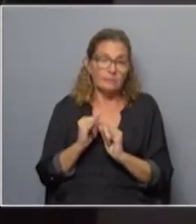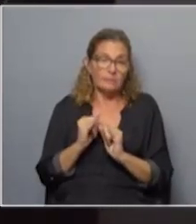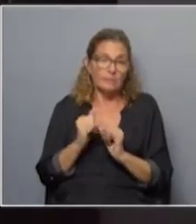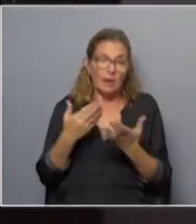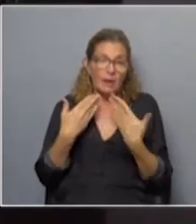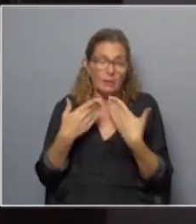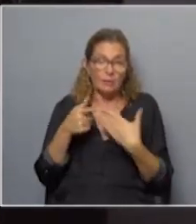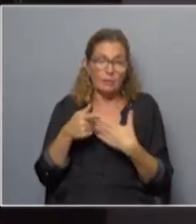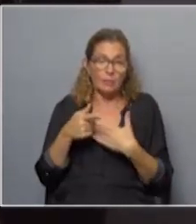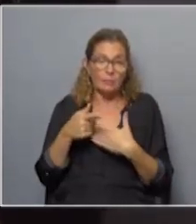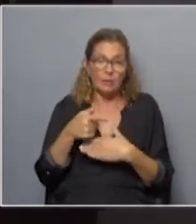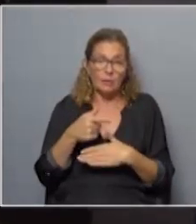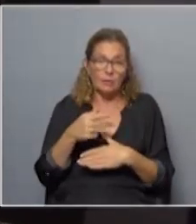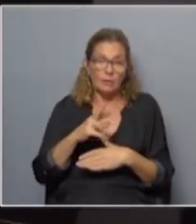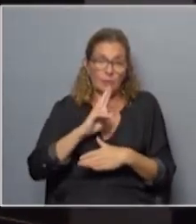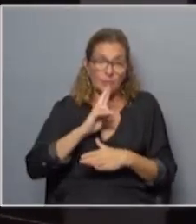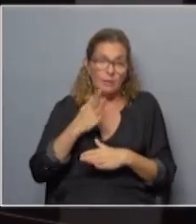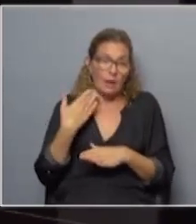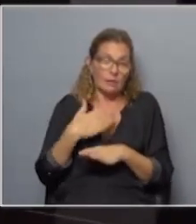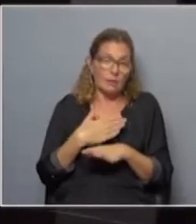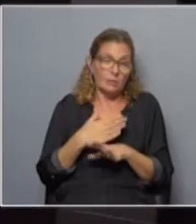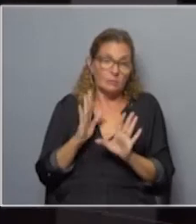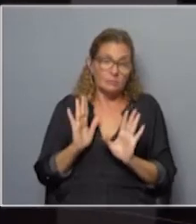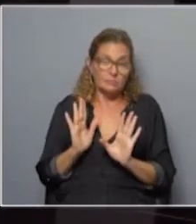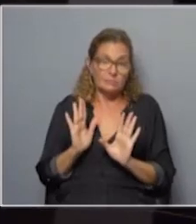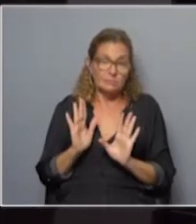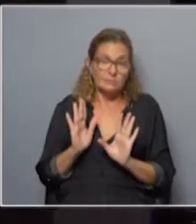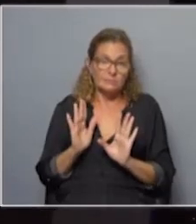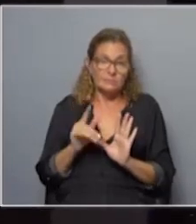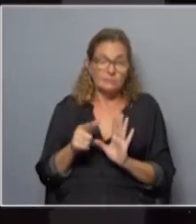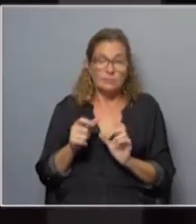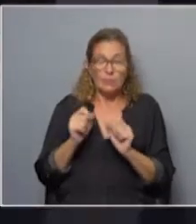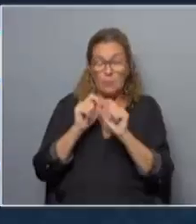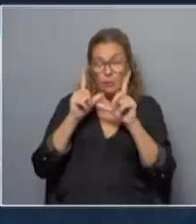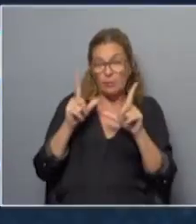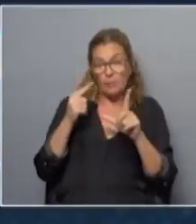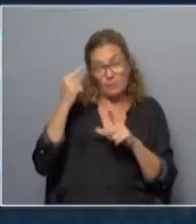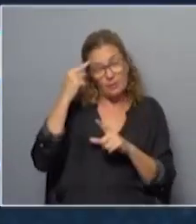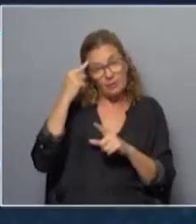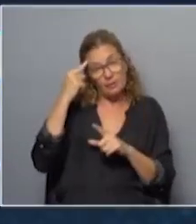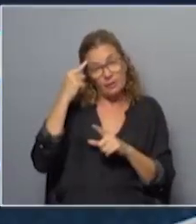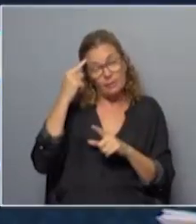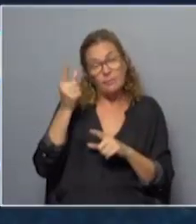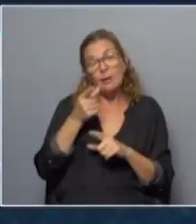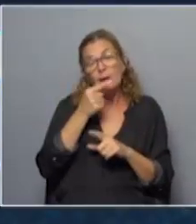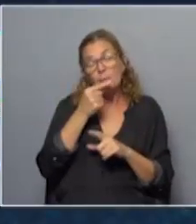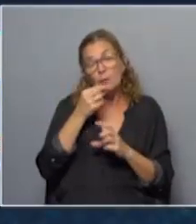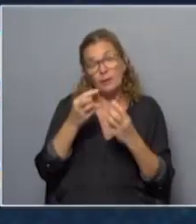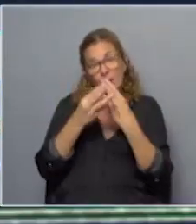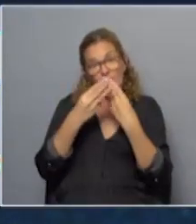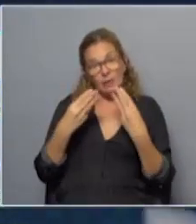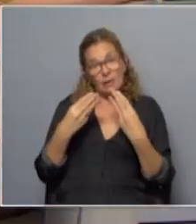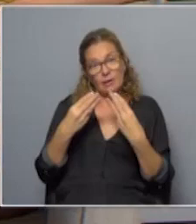eso me quedé atesorando de su respuesta anterior la verdad Tyler hasta casi me sorprendió porque pensaba capaz para la policía en general